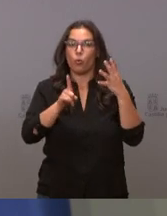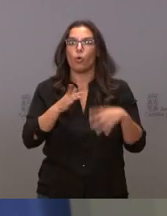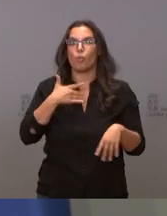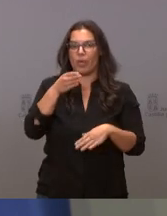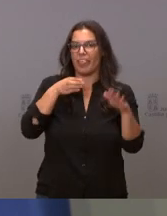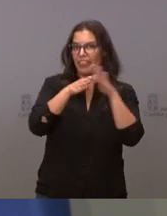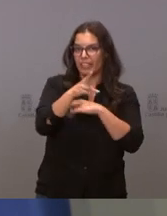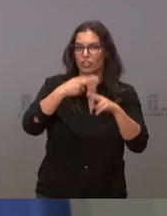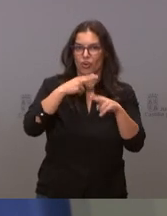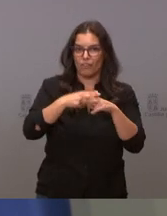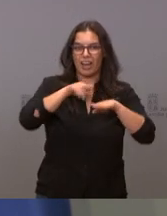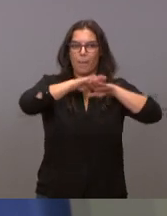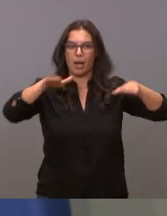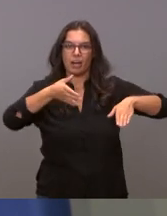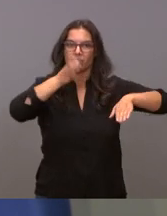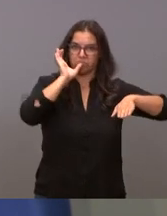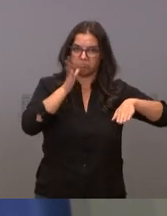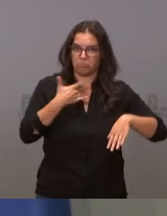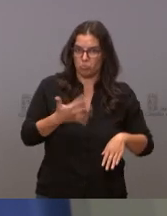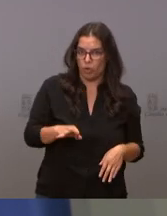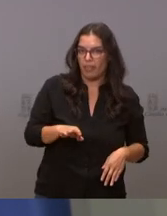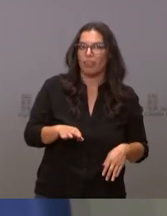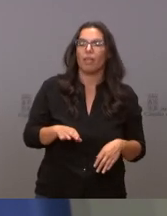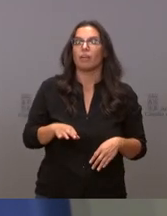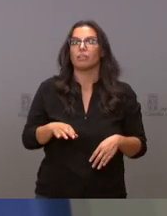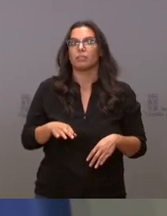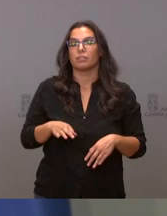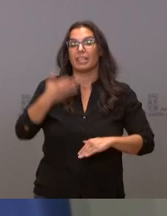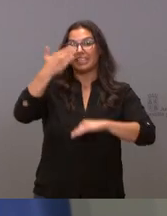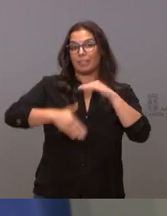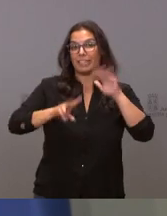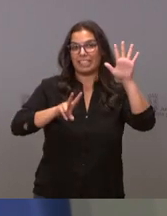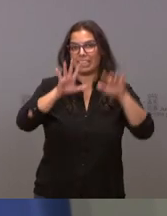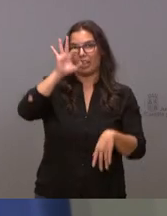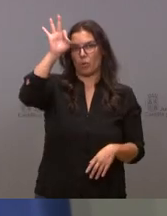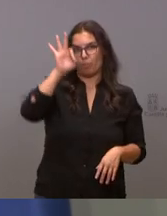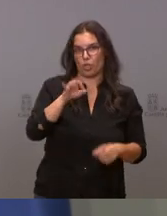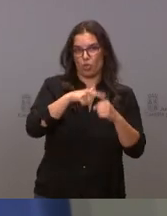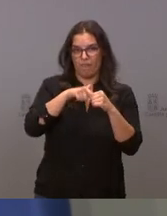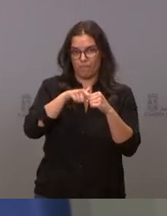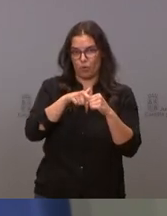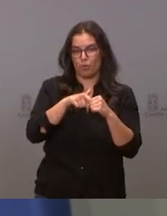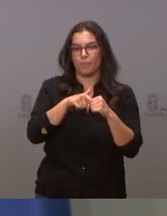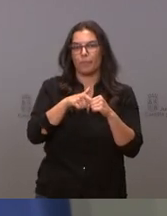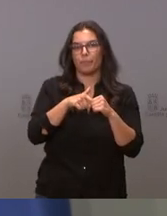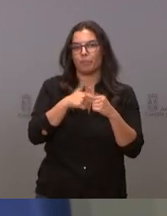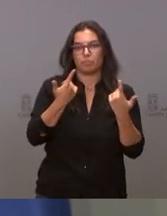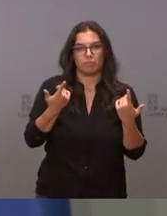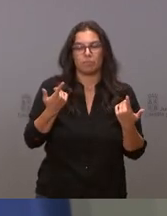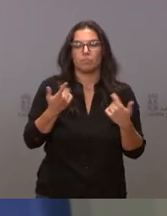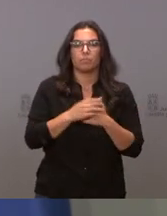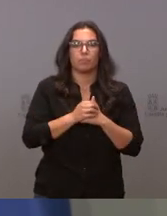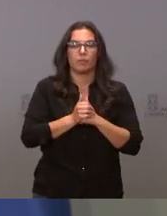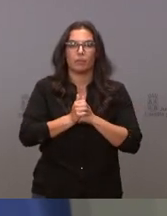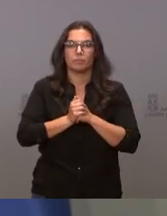interiores en barra sin superar el 75% del aforo, con las limitaciones que se acompañan.